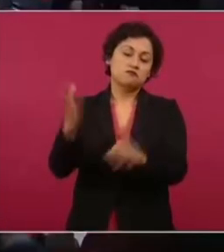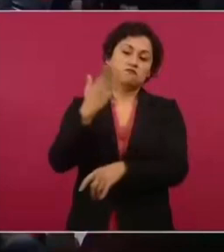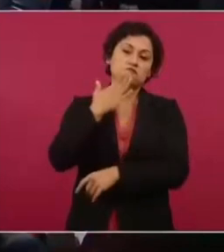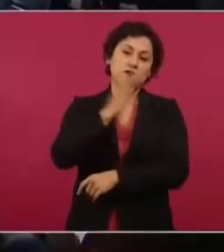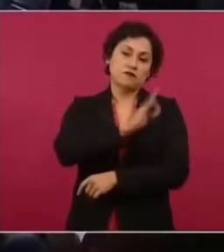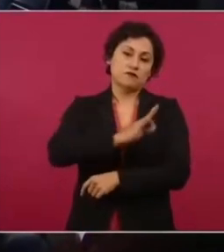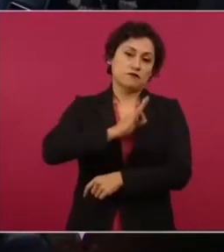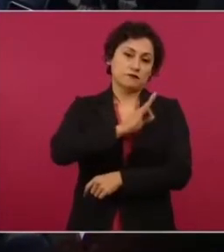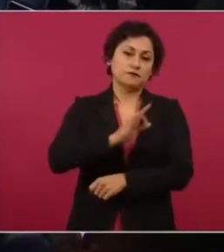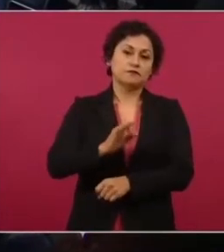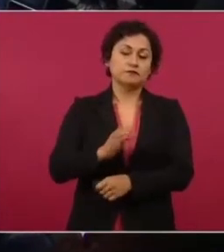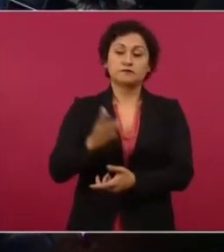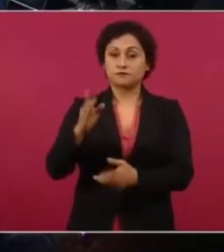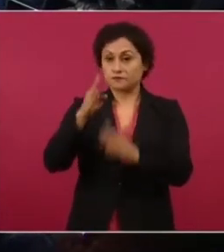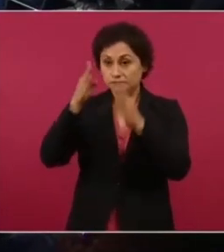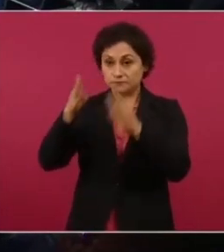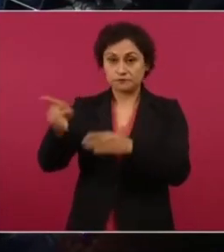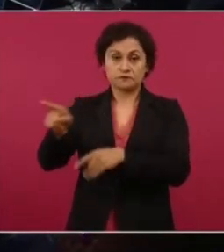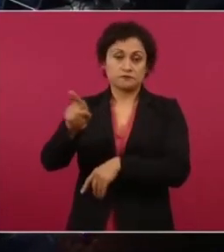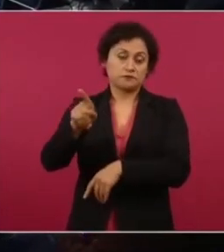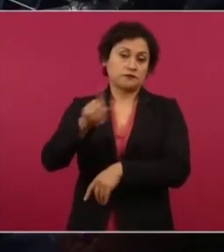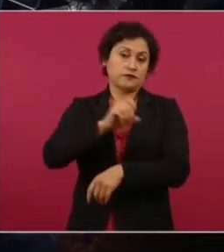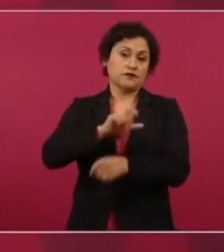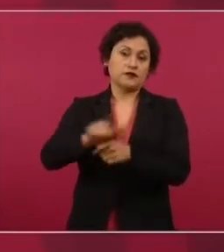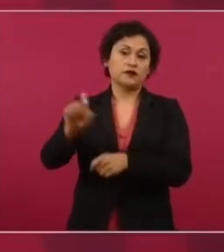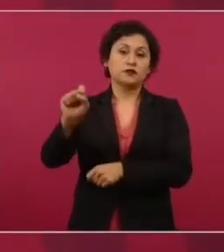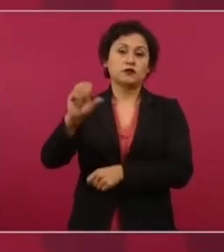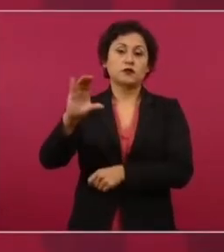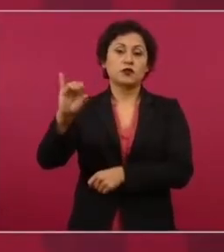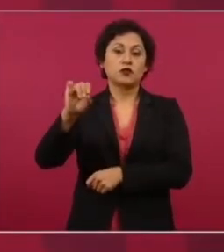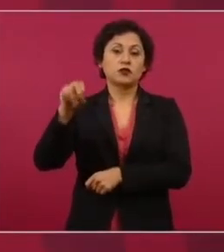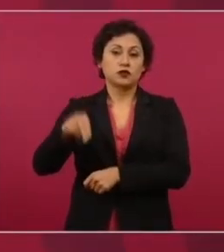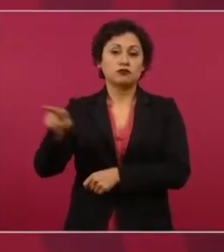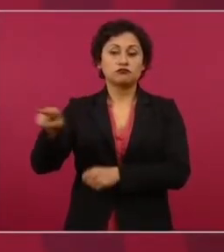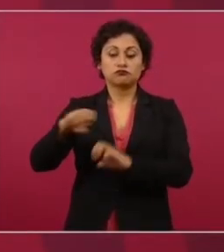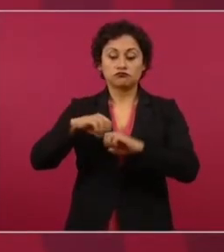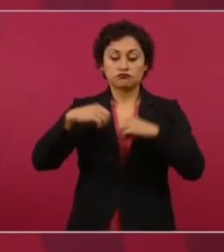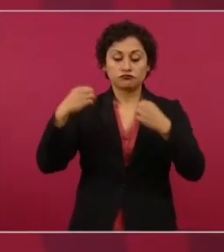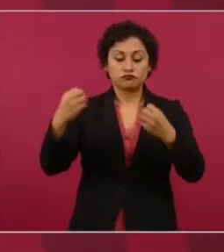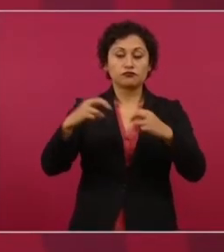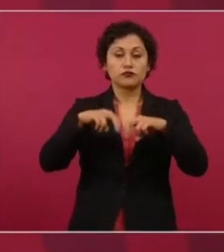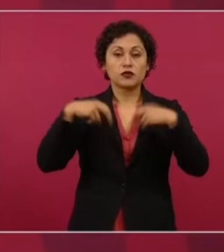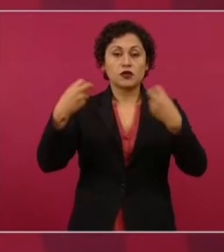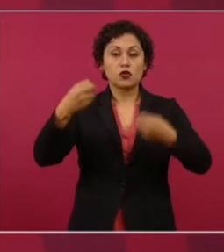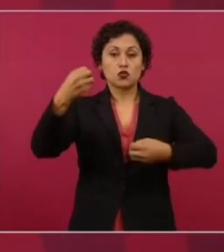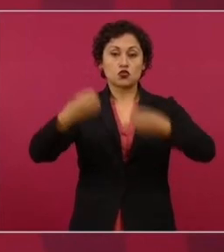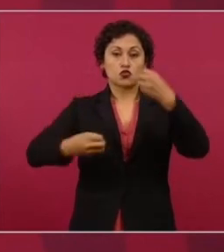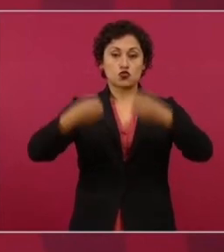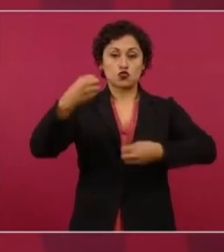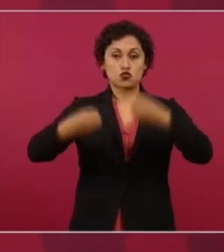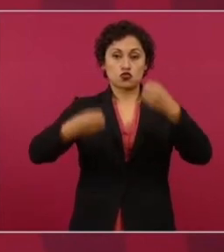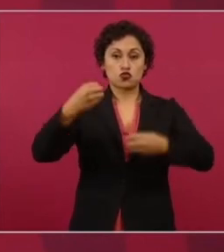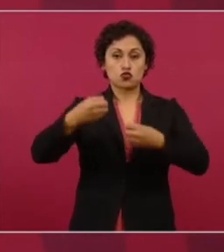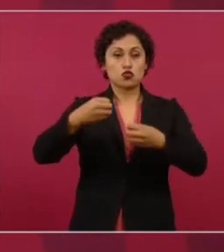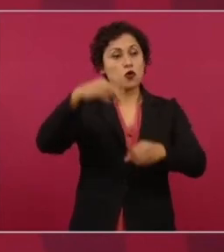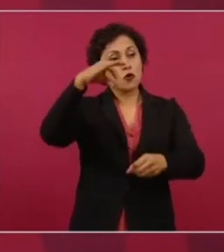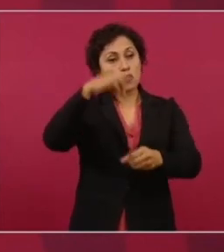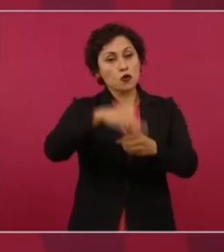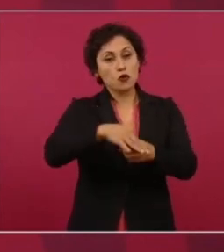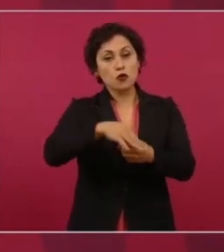Suprema Corte hubo unanimidad de los ministros y fue un hecho